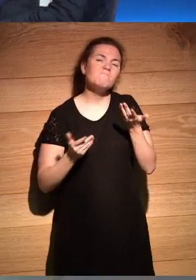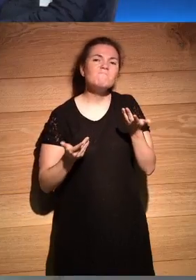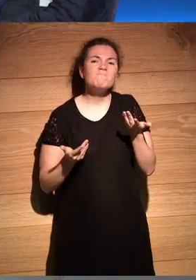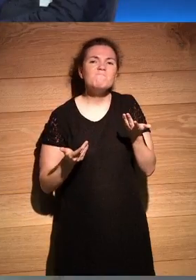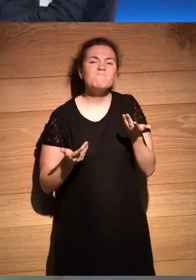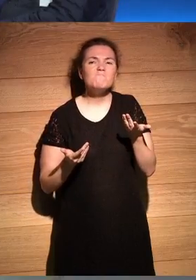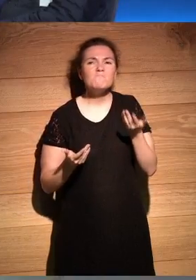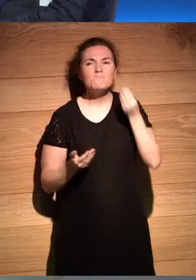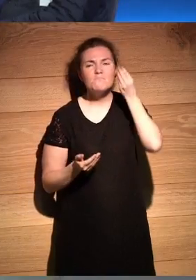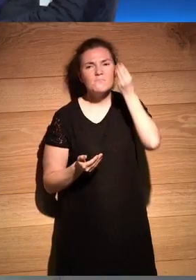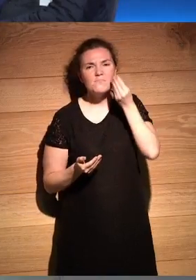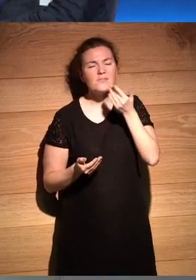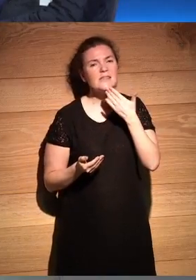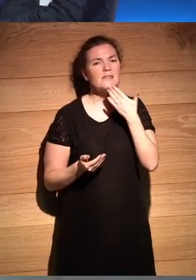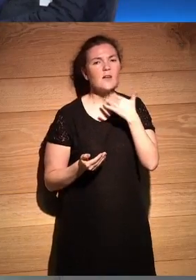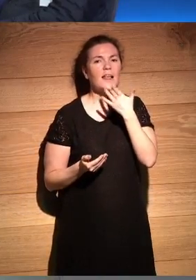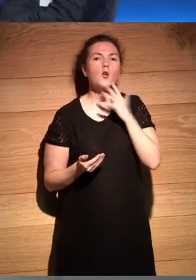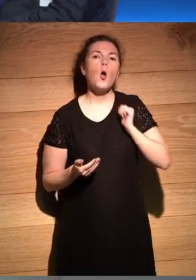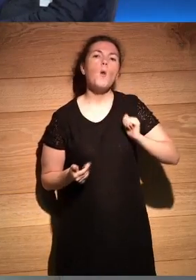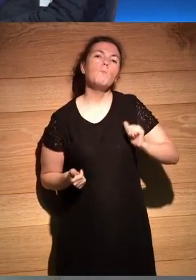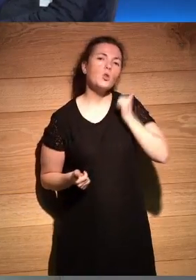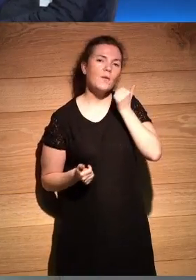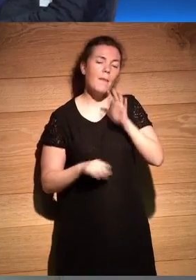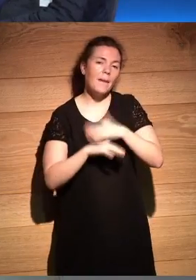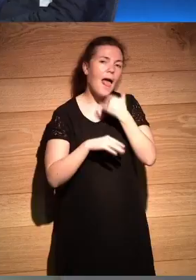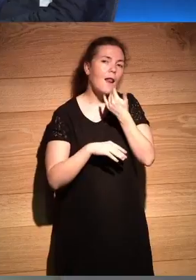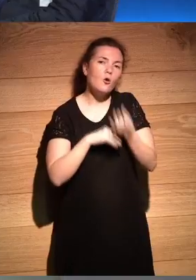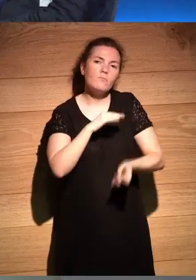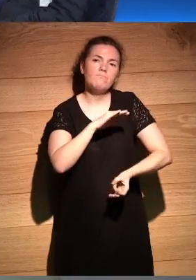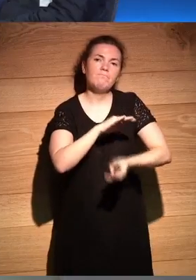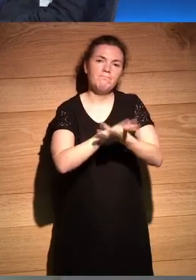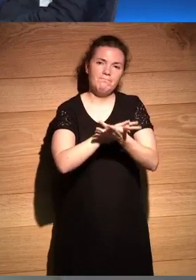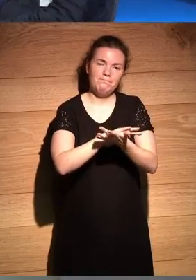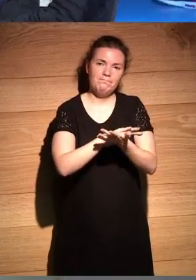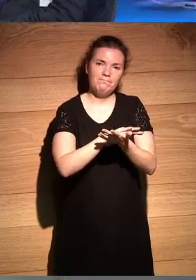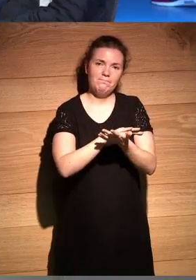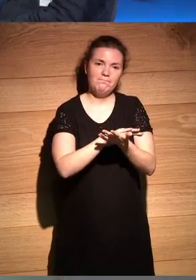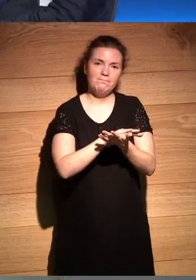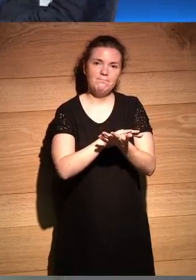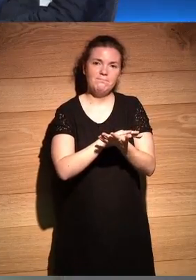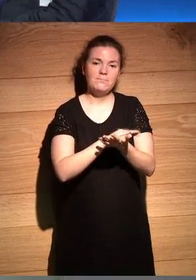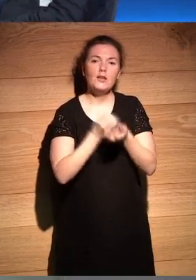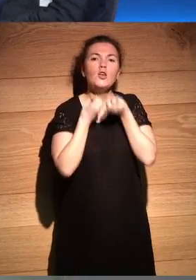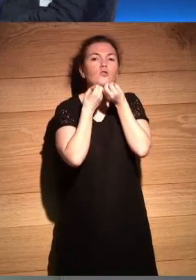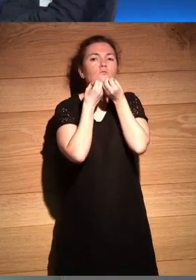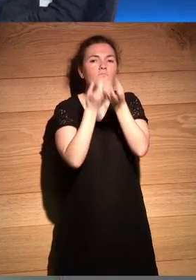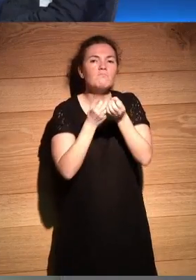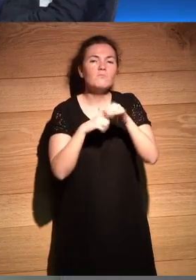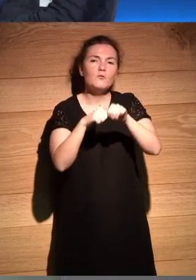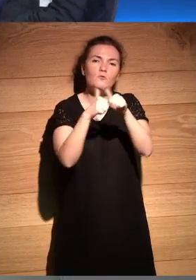yo creo creo que era una como oportunidad para crear algo que que se contara de manera